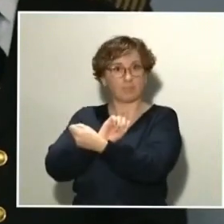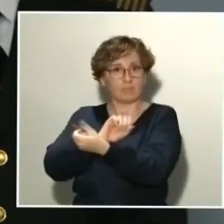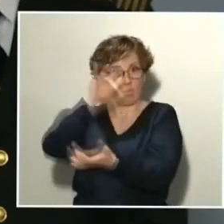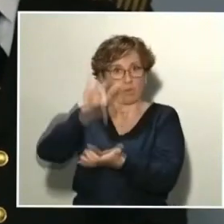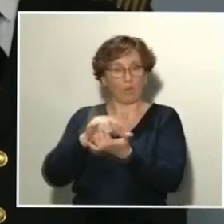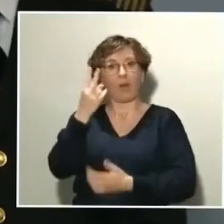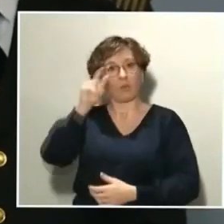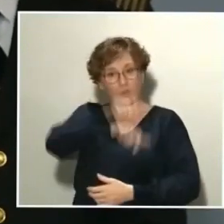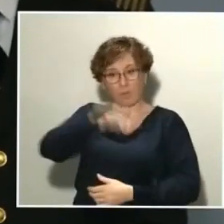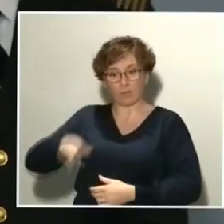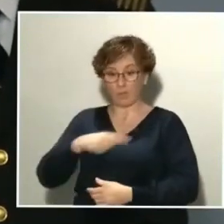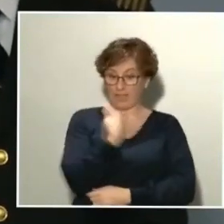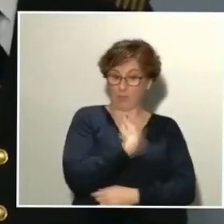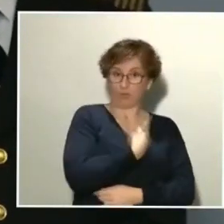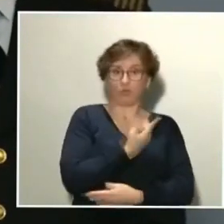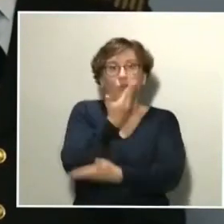colaboramos en la detención.